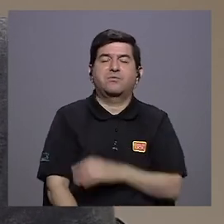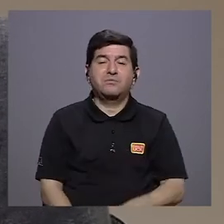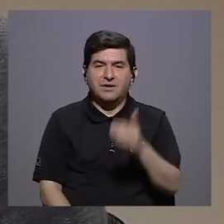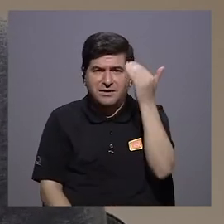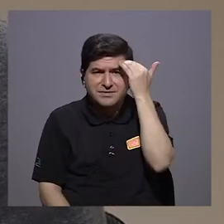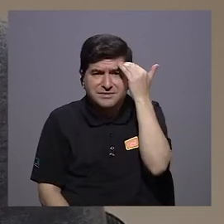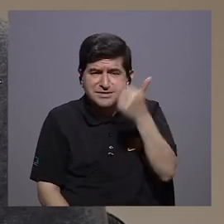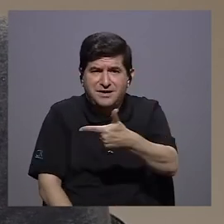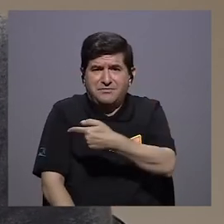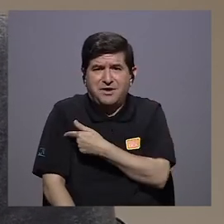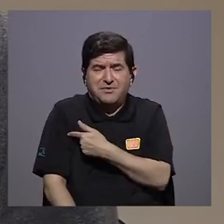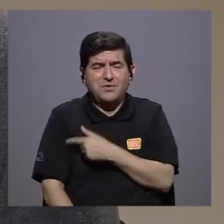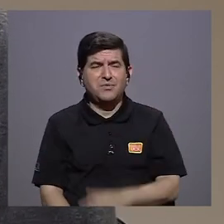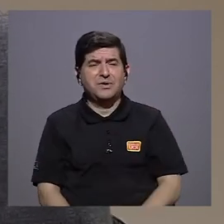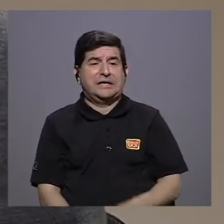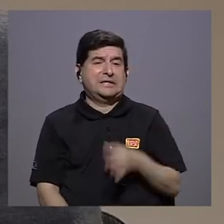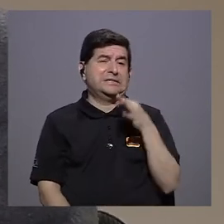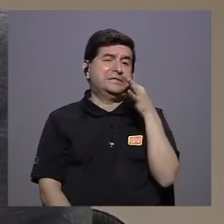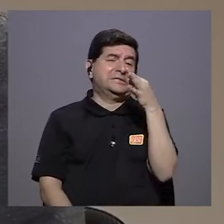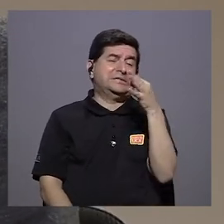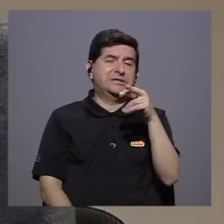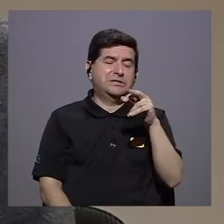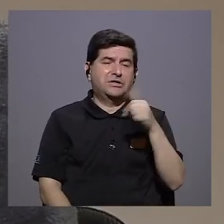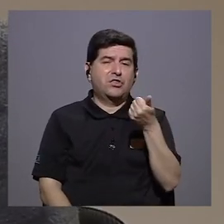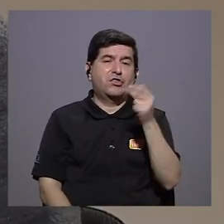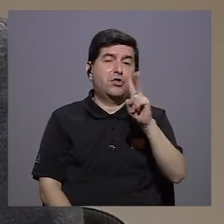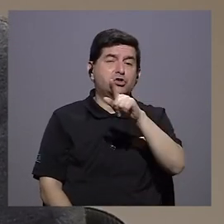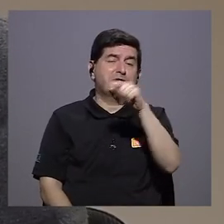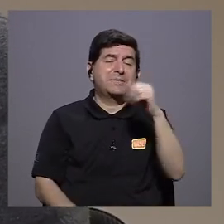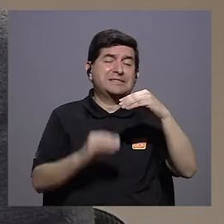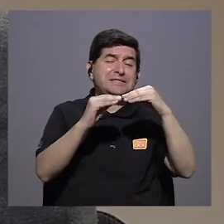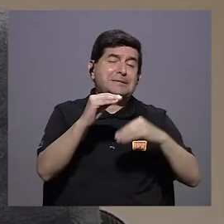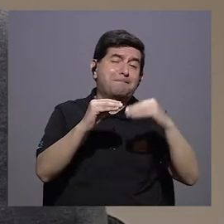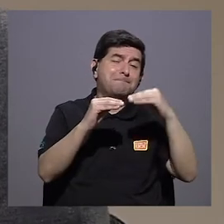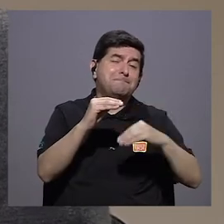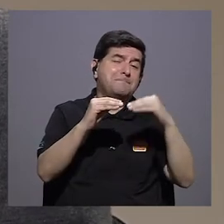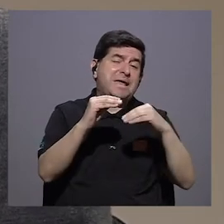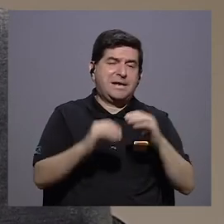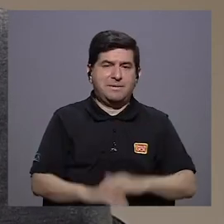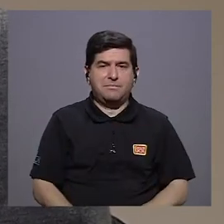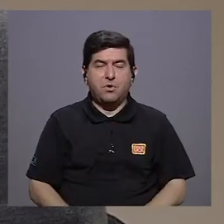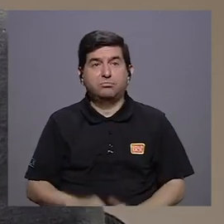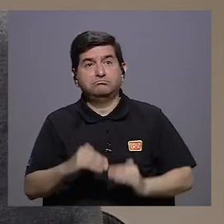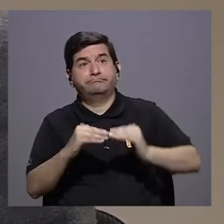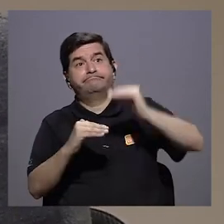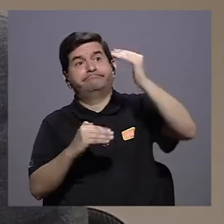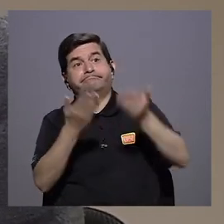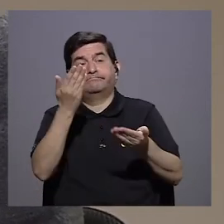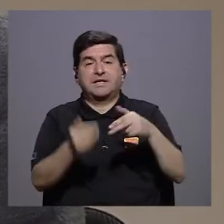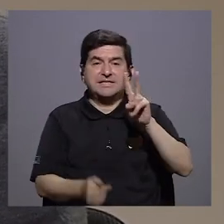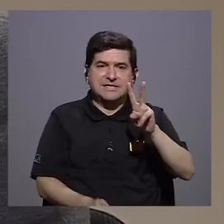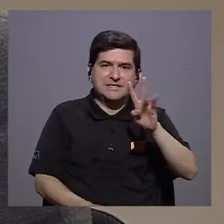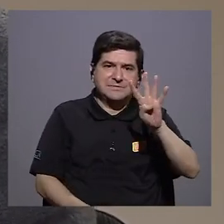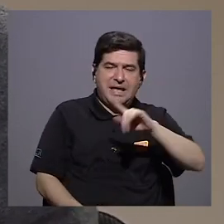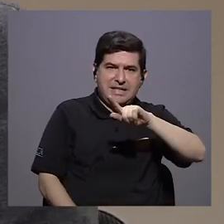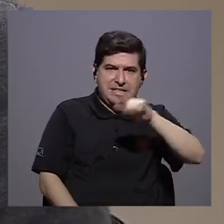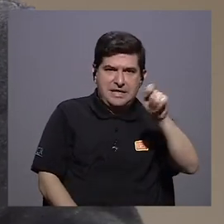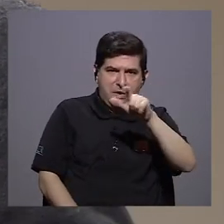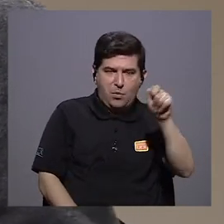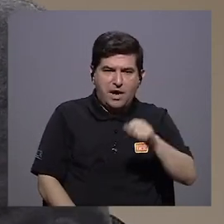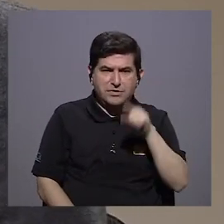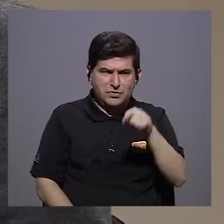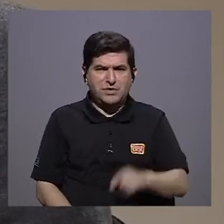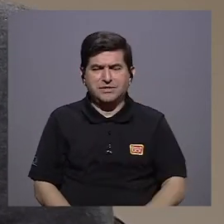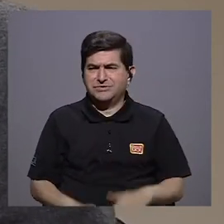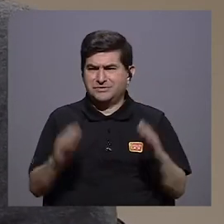sabemos que la vacuna está todavía a un mínimo de 12 meses, mínimo ahorita, ¿verdad? Y un máximo probablemente de 24, pero eso